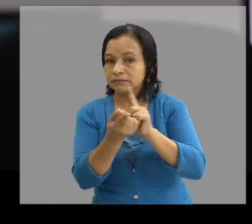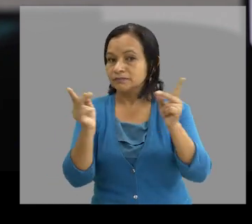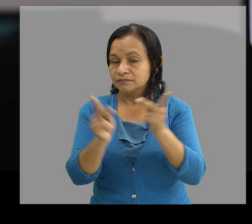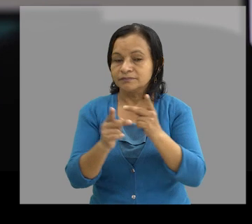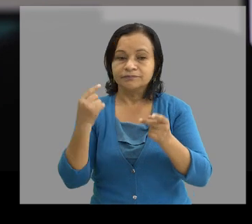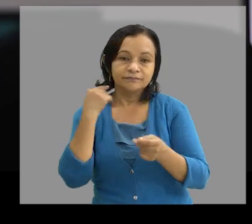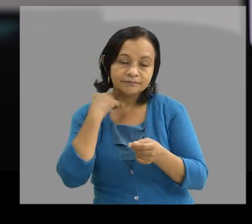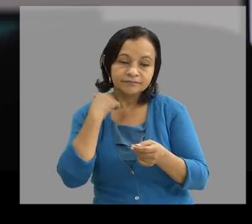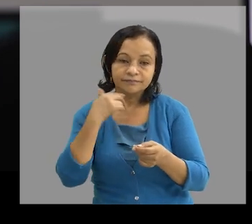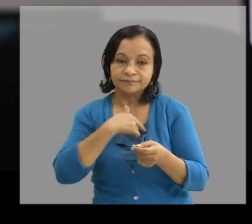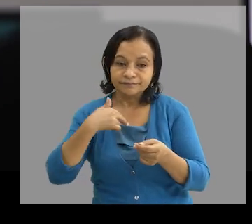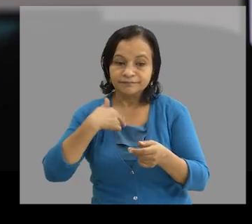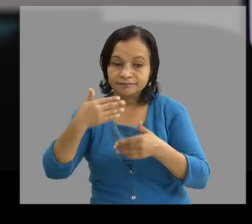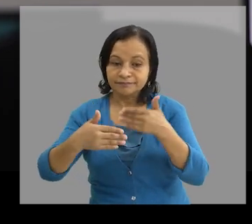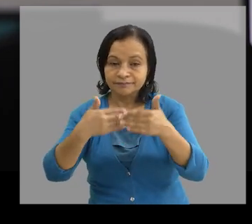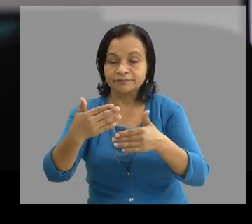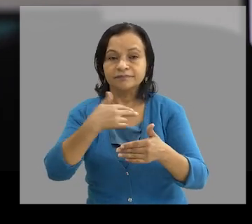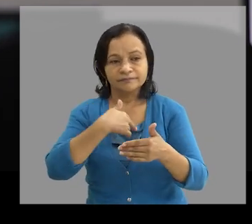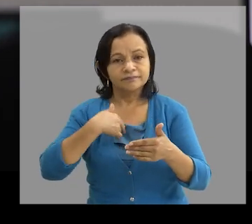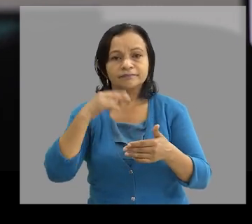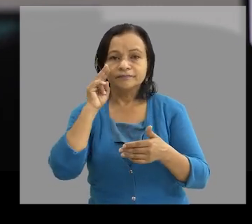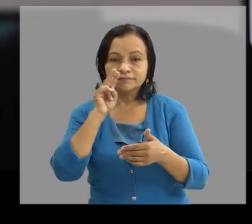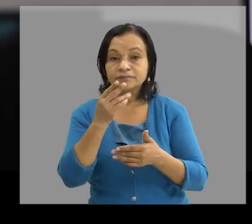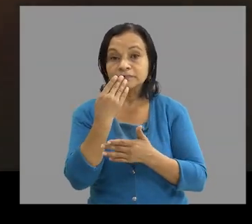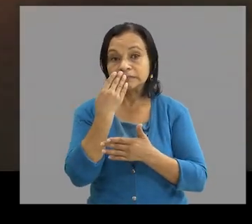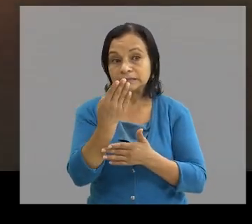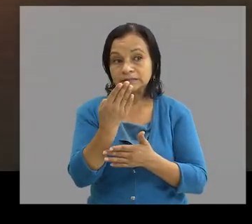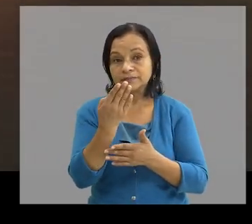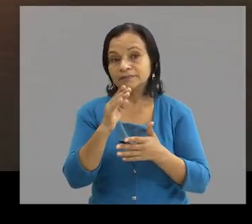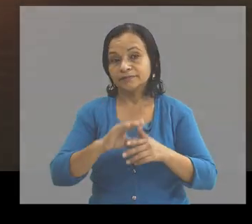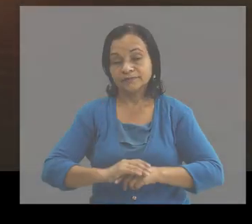tenemos cada día Entonces, esto lo podemos ver como oportunidad